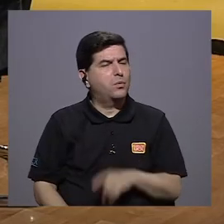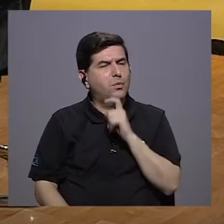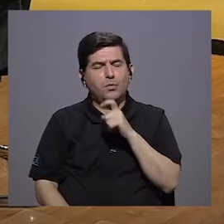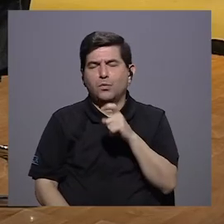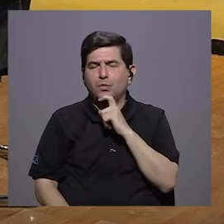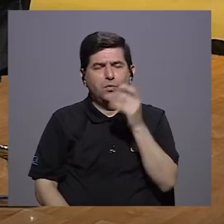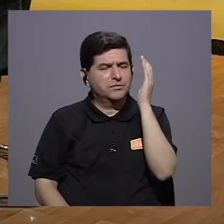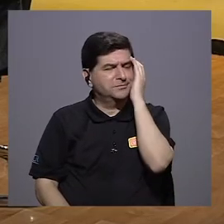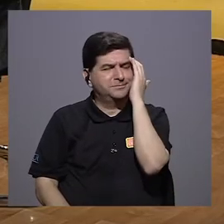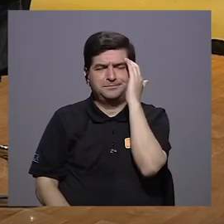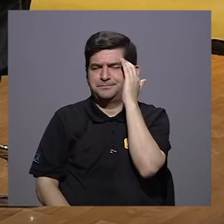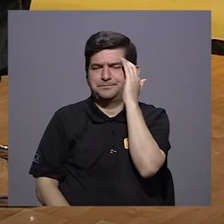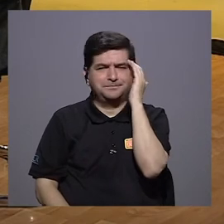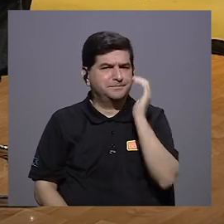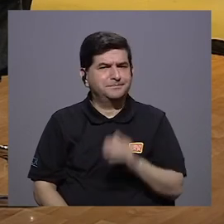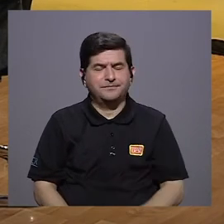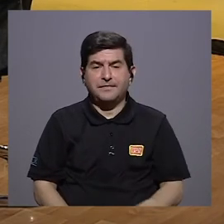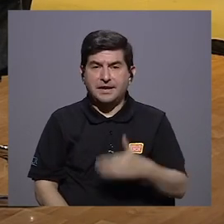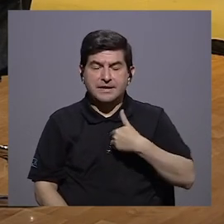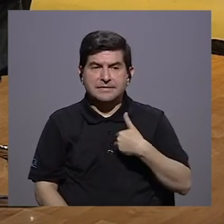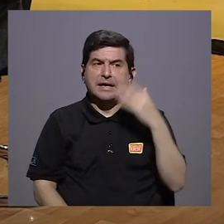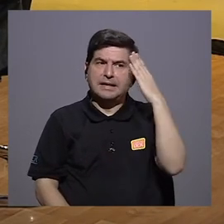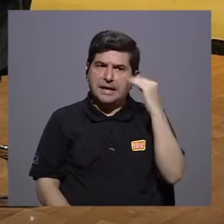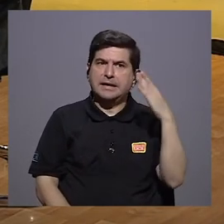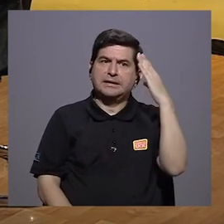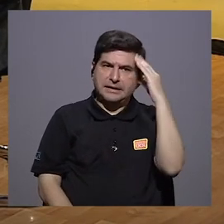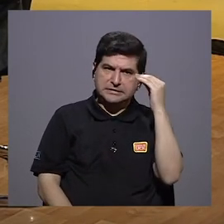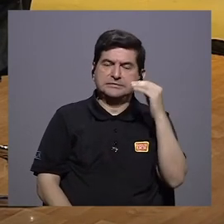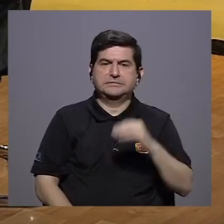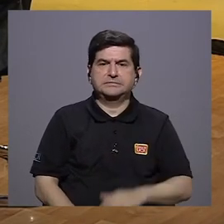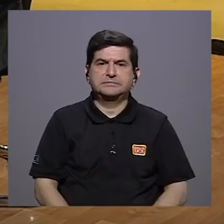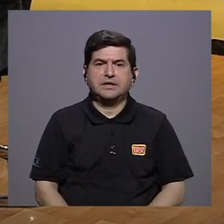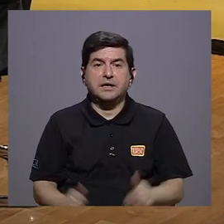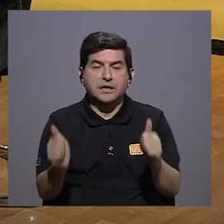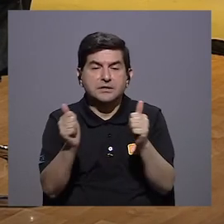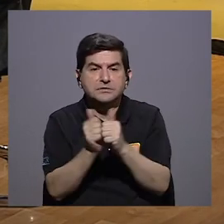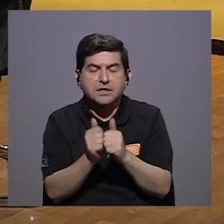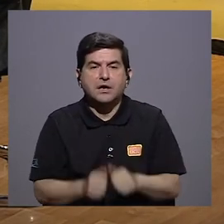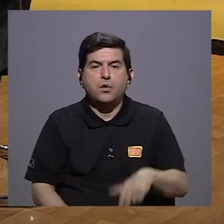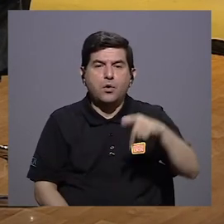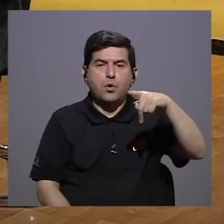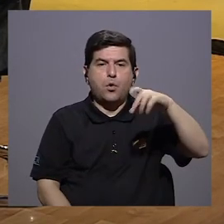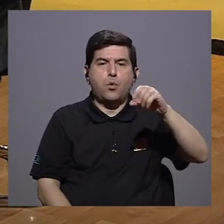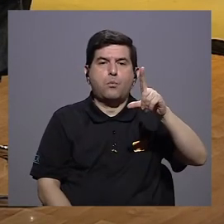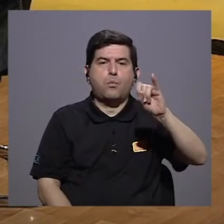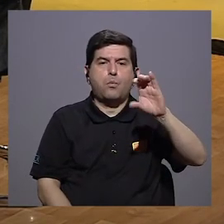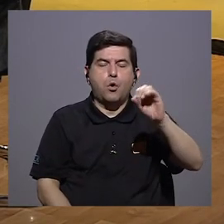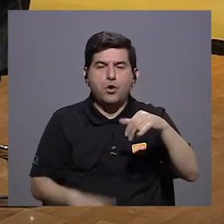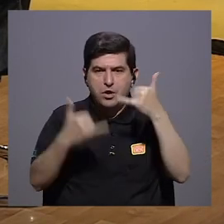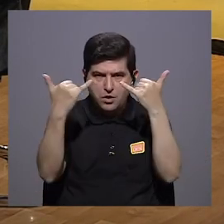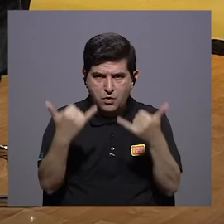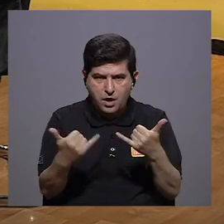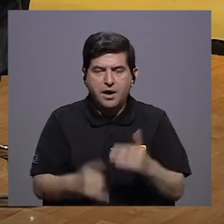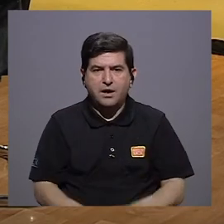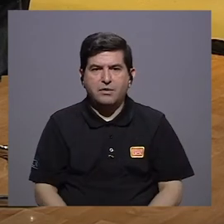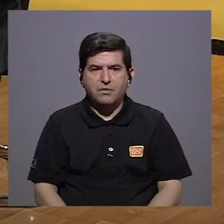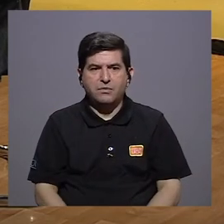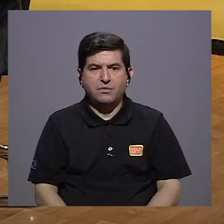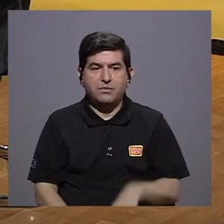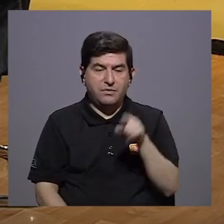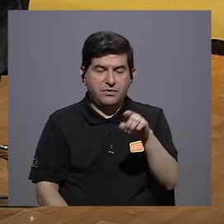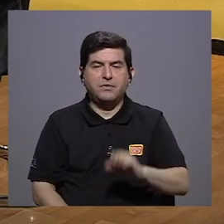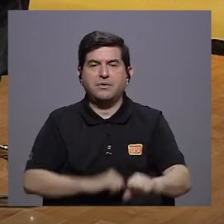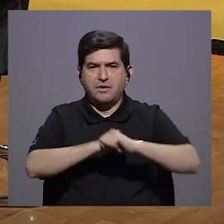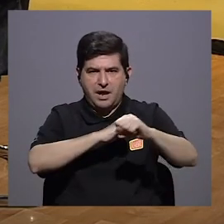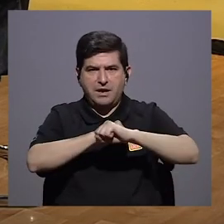Es muy difícil, es muy difícil, ¿verdad? Tenemos ciertas experiencias con, digamos, polio que ahorita está sufriendo